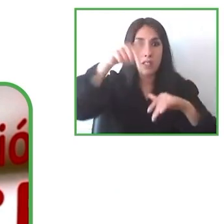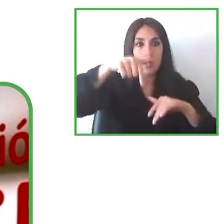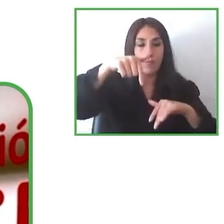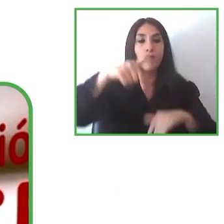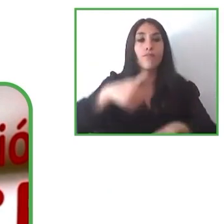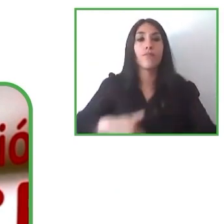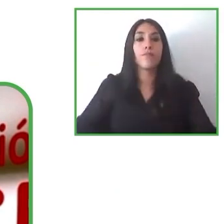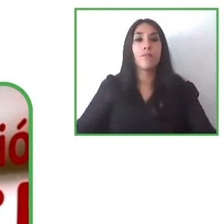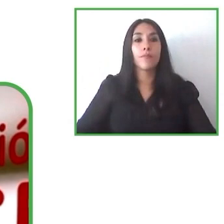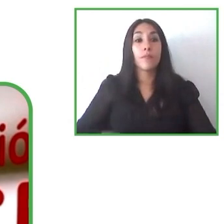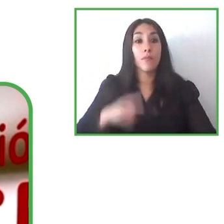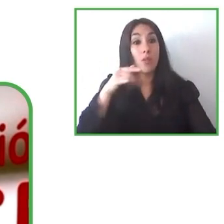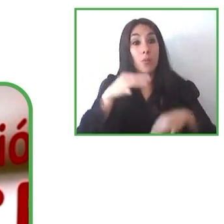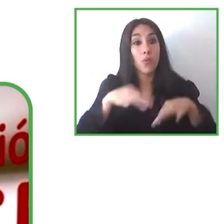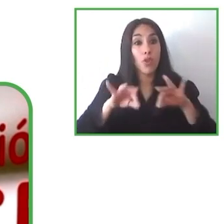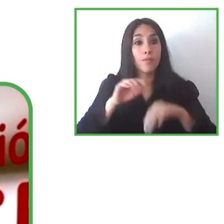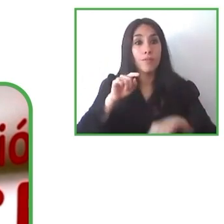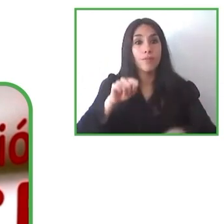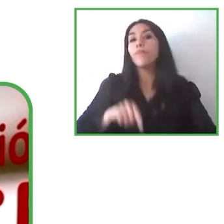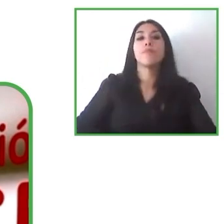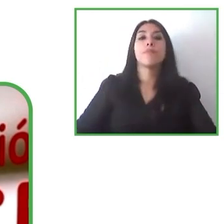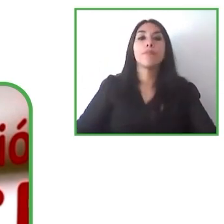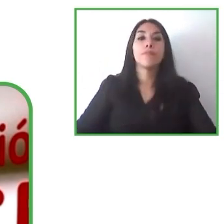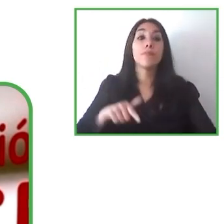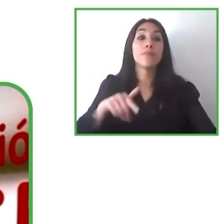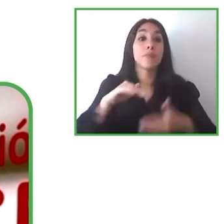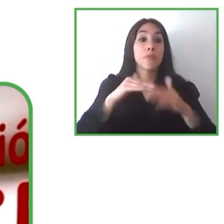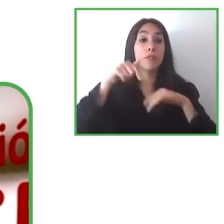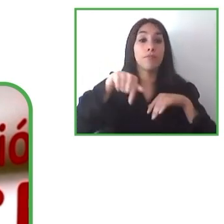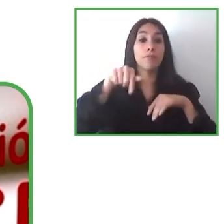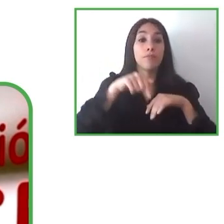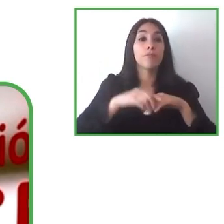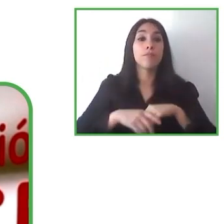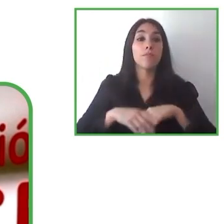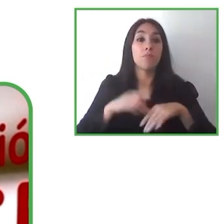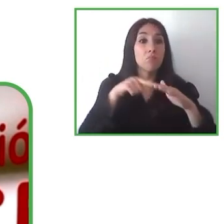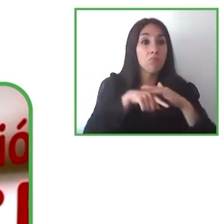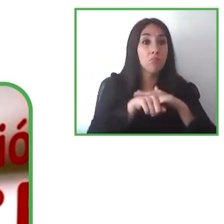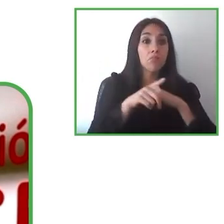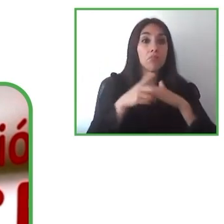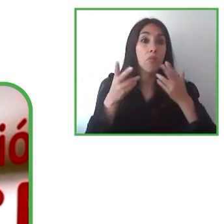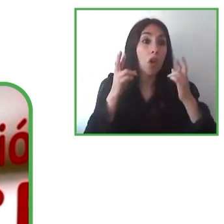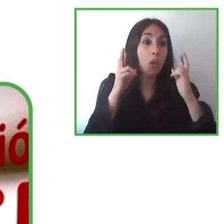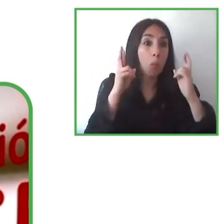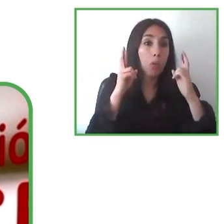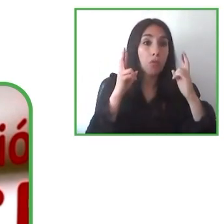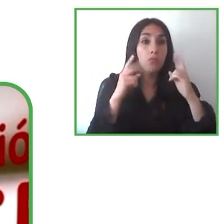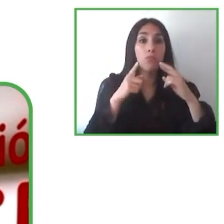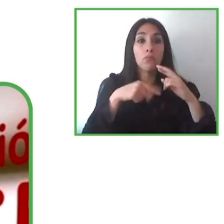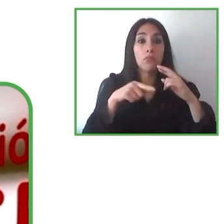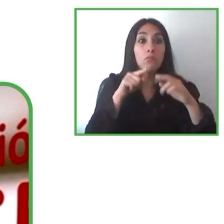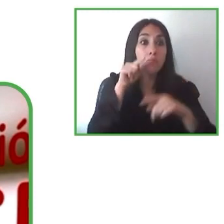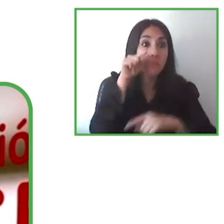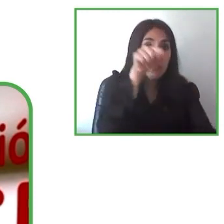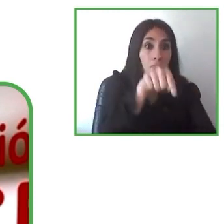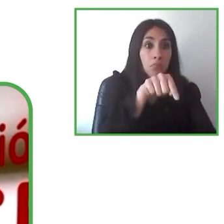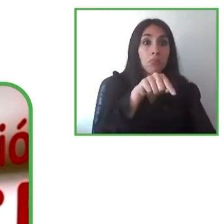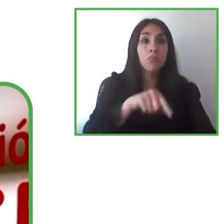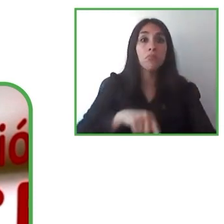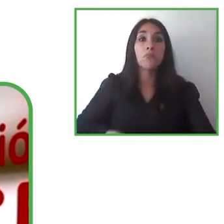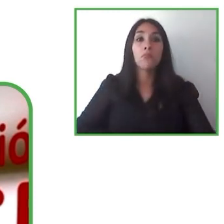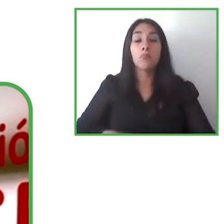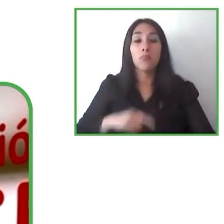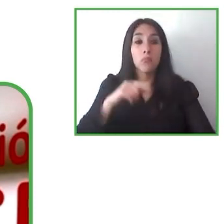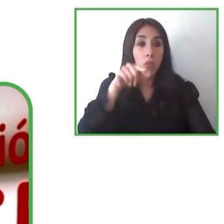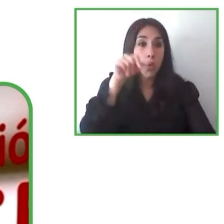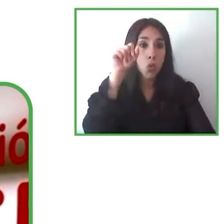esas regiones para nosotros poder llegar a la región latinoamericana y suramericana tendríamos que tener estas